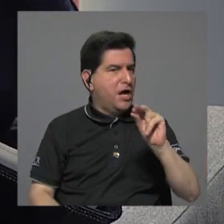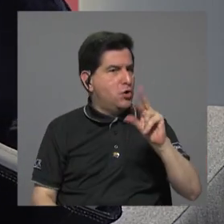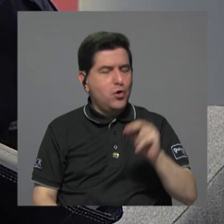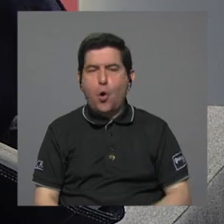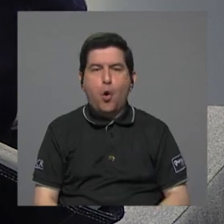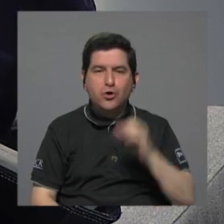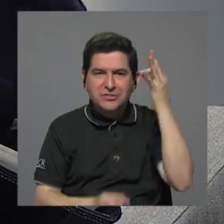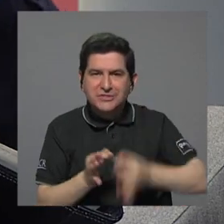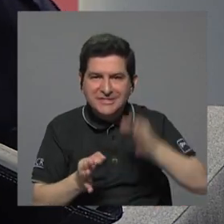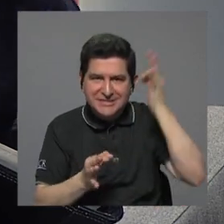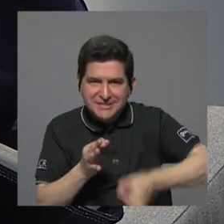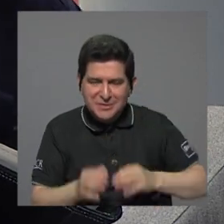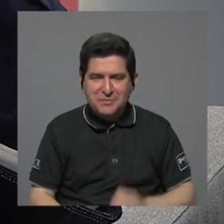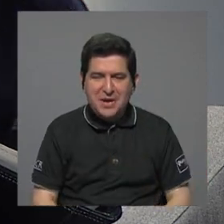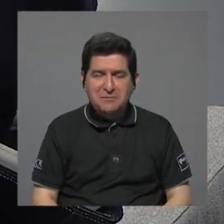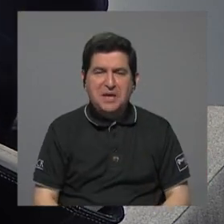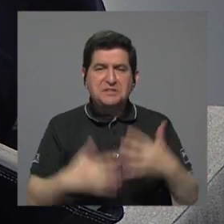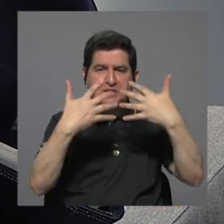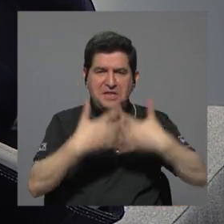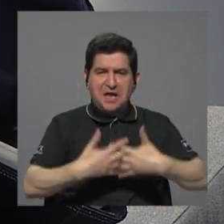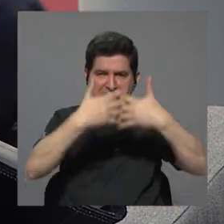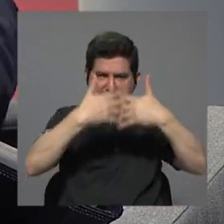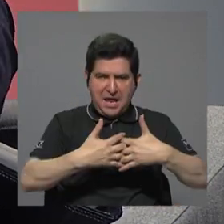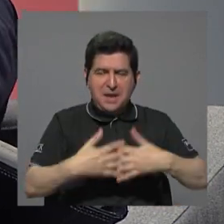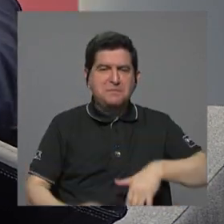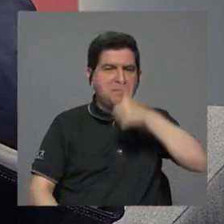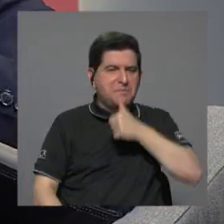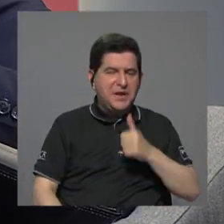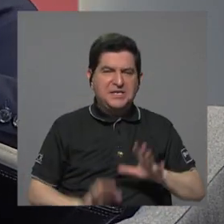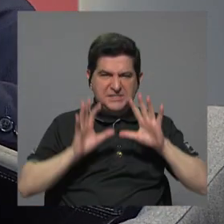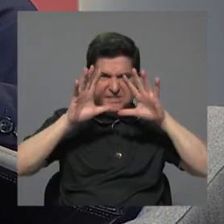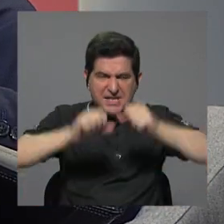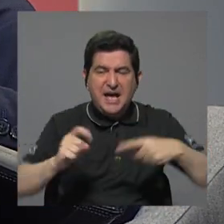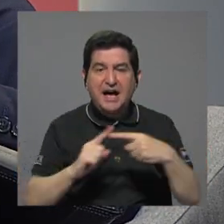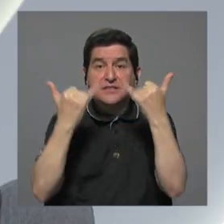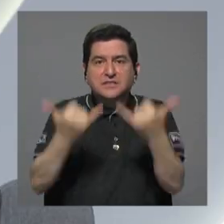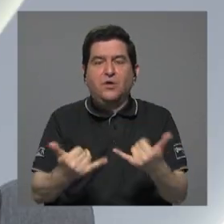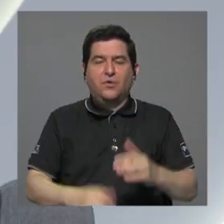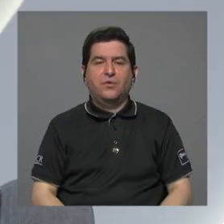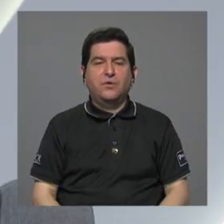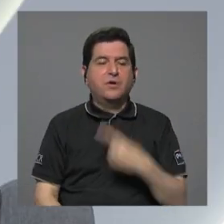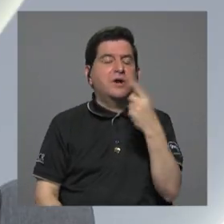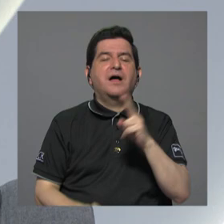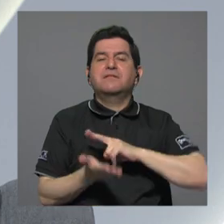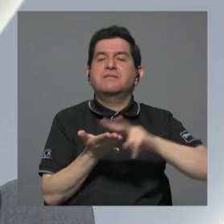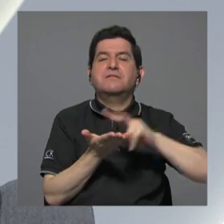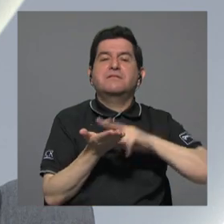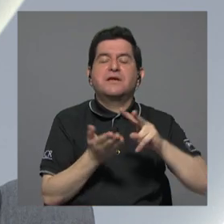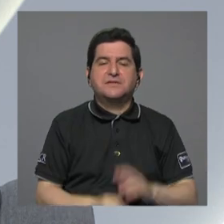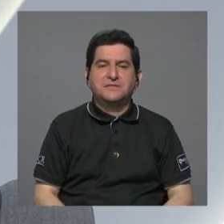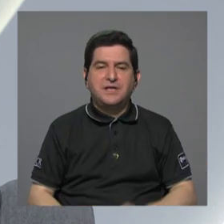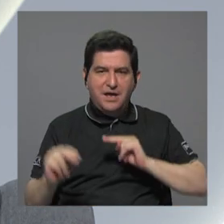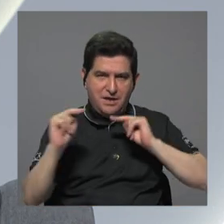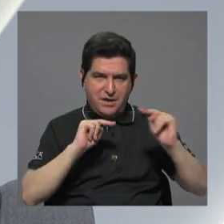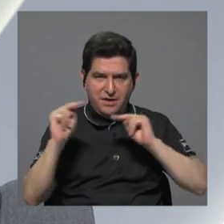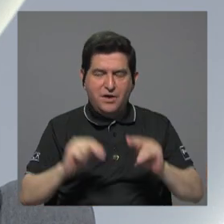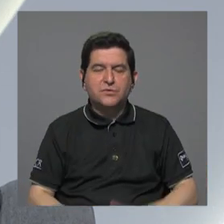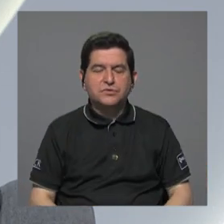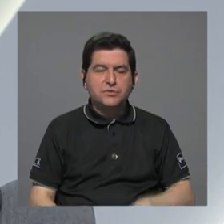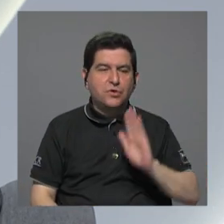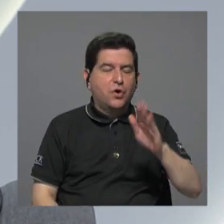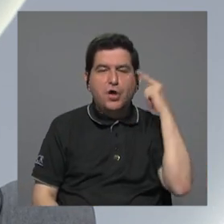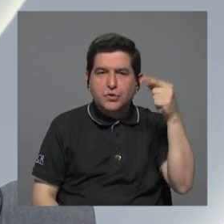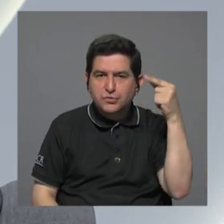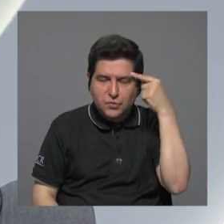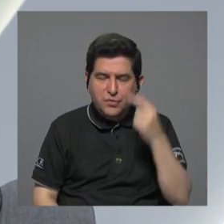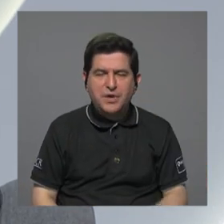plan era simplemente ir apoderando a la concesionaria hasta lo que tenemos hoy se ha dicho que es Liberación Nacional que se negoció en los gobiernos de Liberación